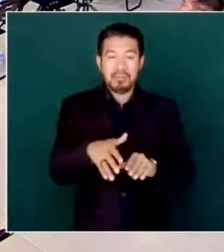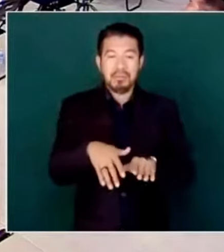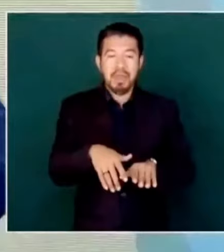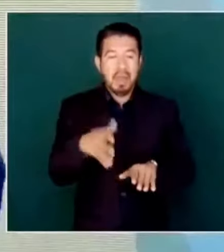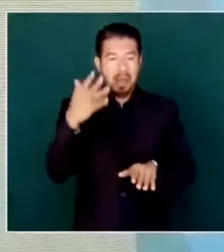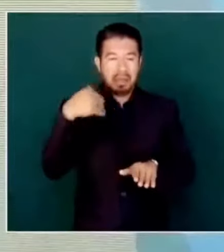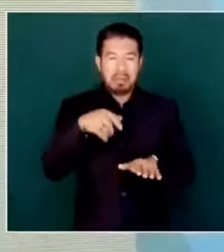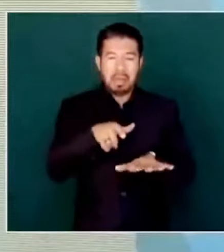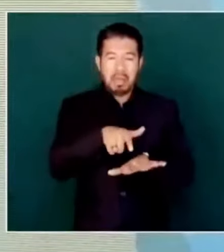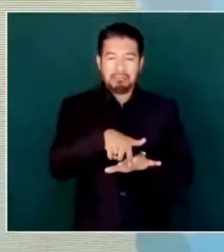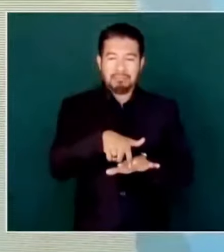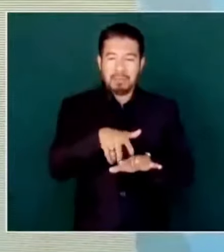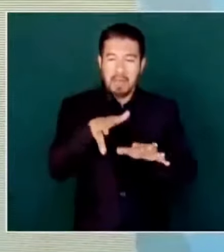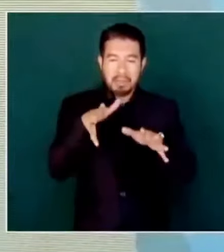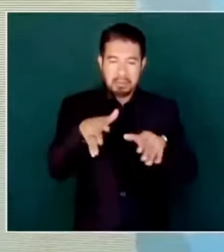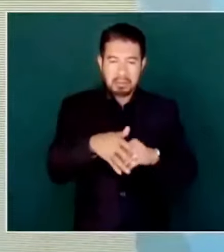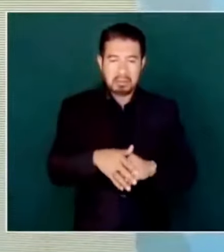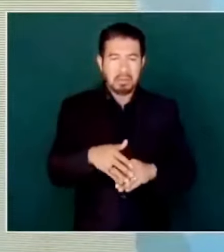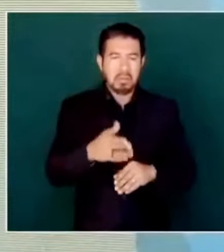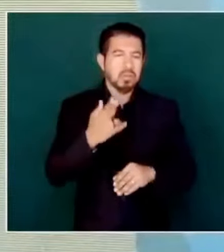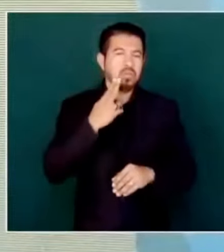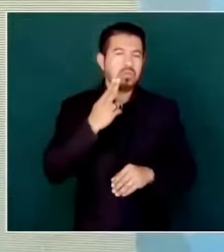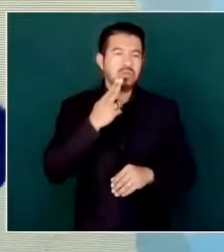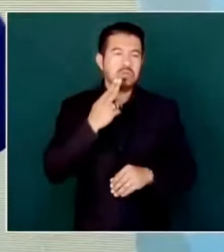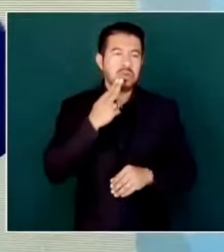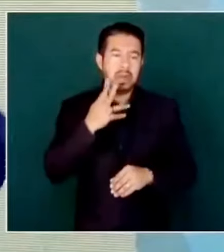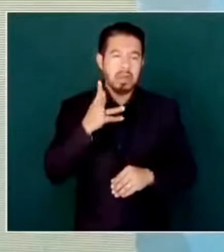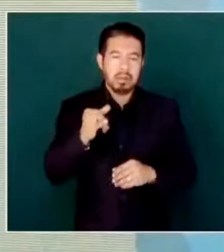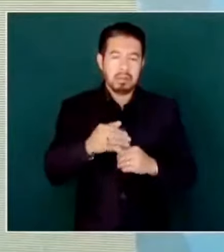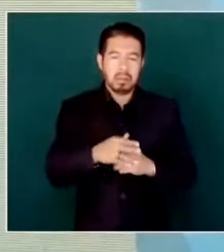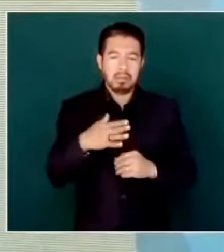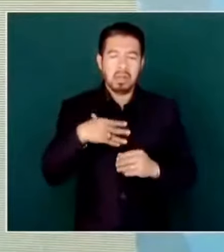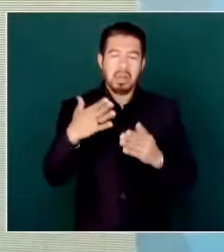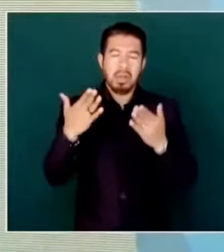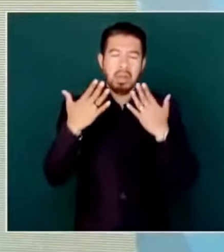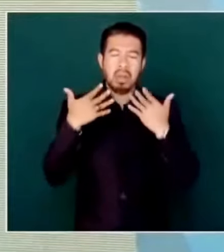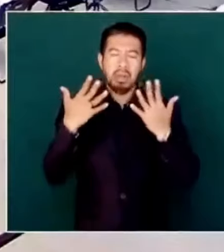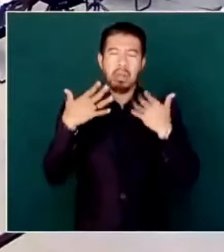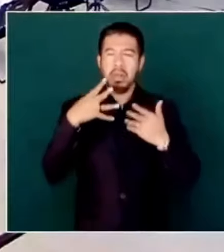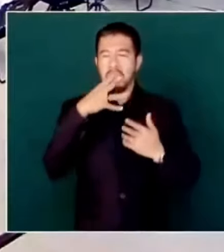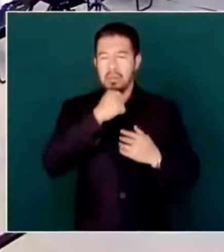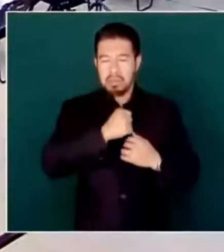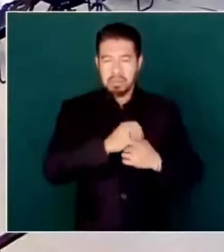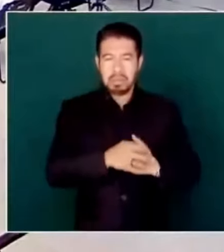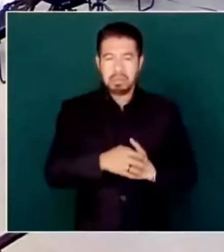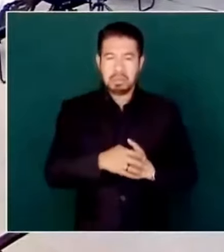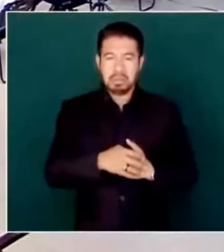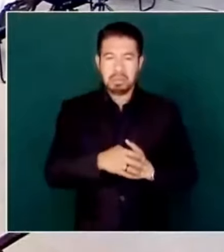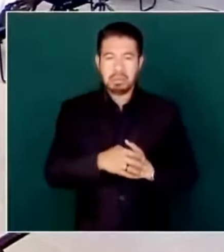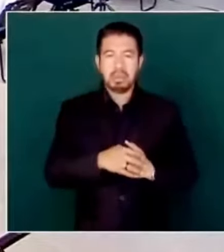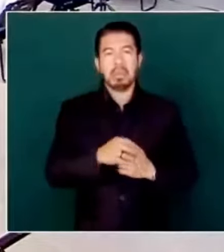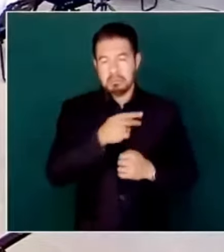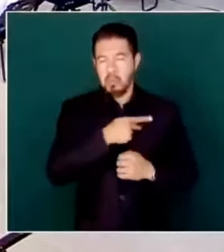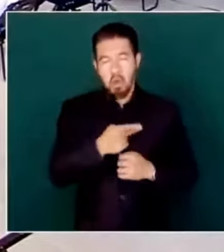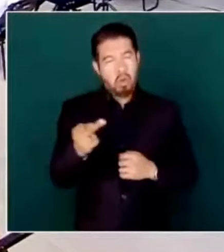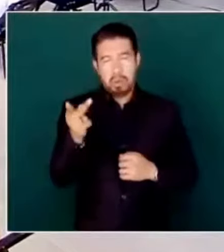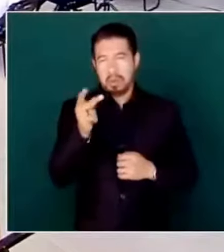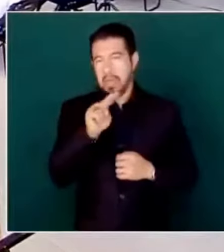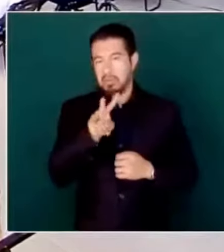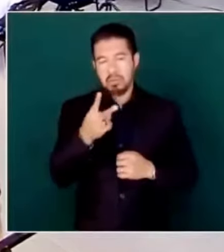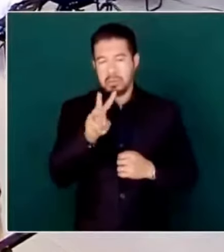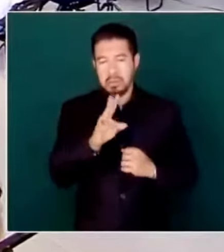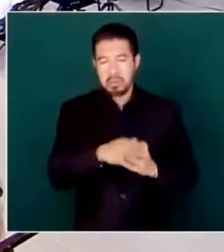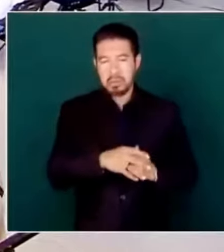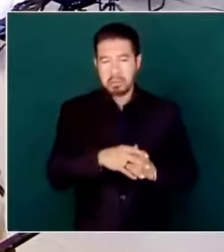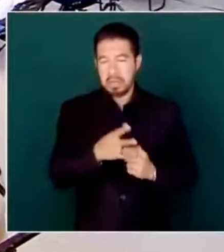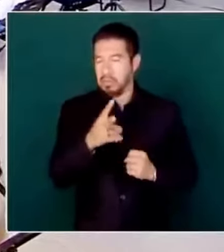mucho, los pueblos se usan, más por el calor y por la pobreza. aquí